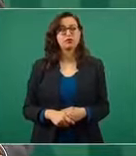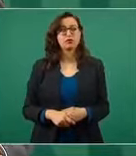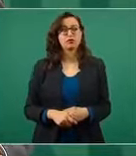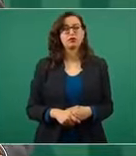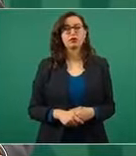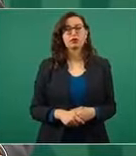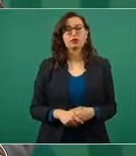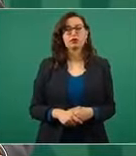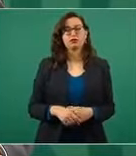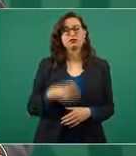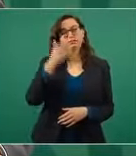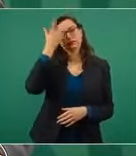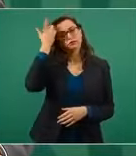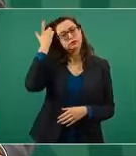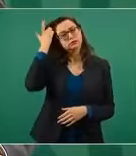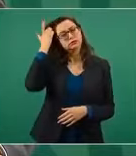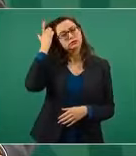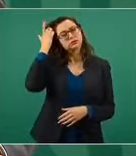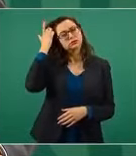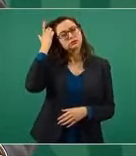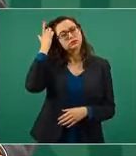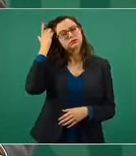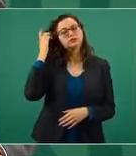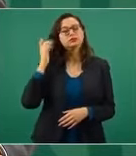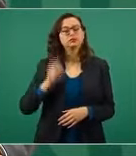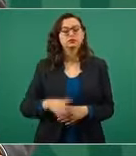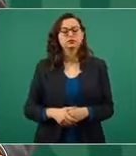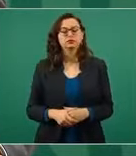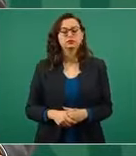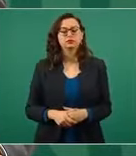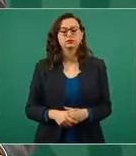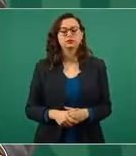alrededor de 100 mil millones. Aparte.